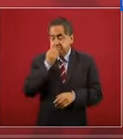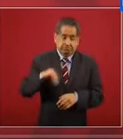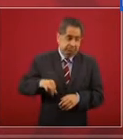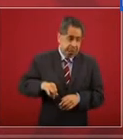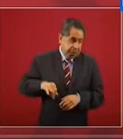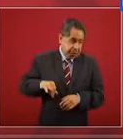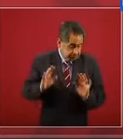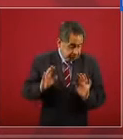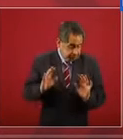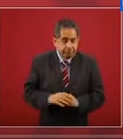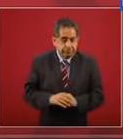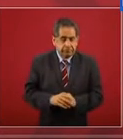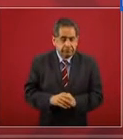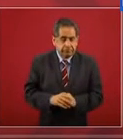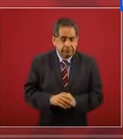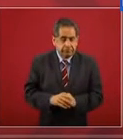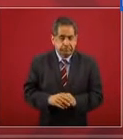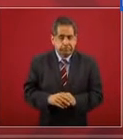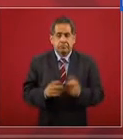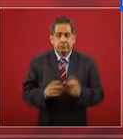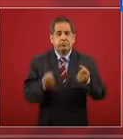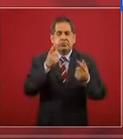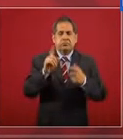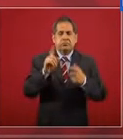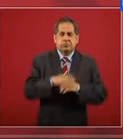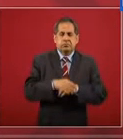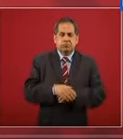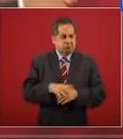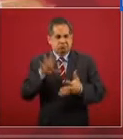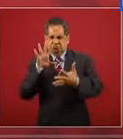hay quienes dicen cárcel